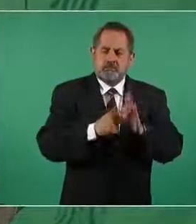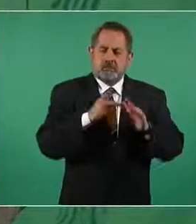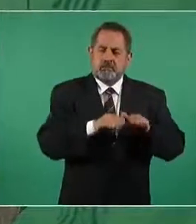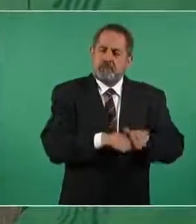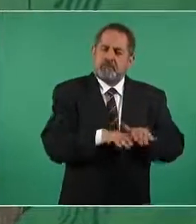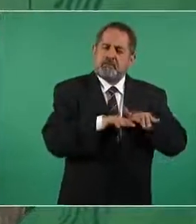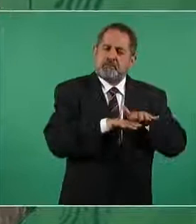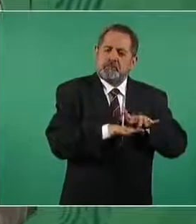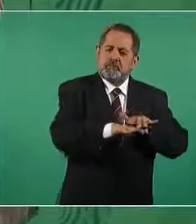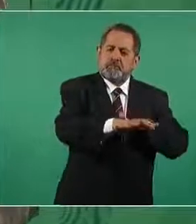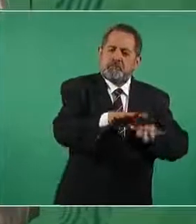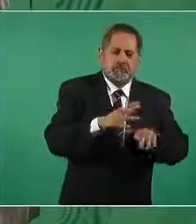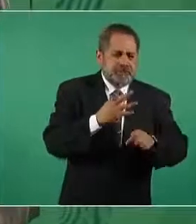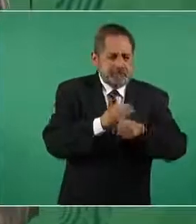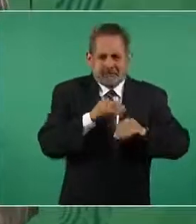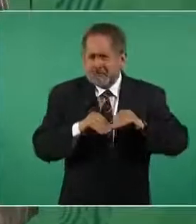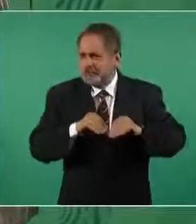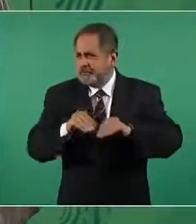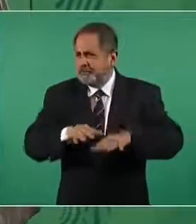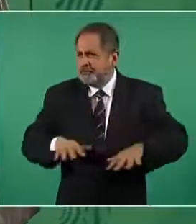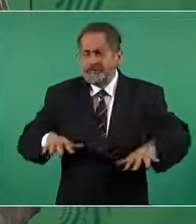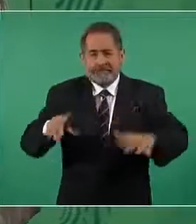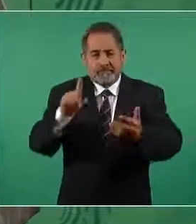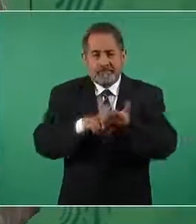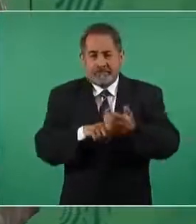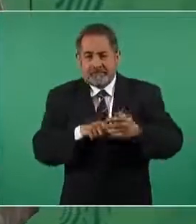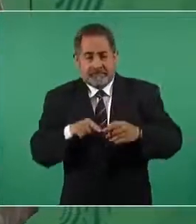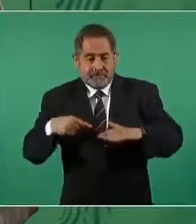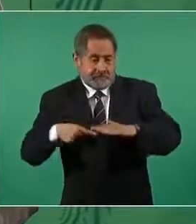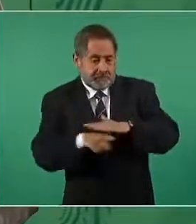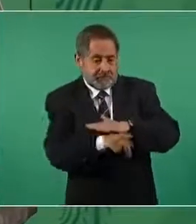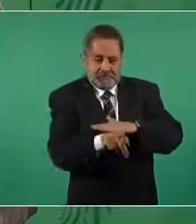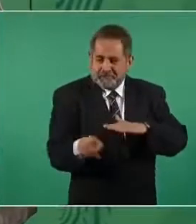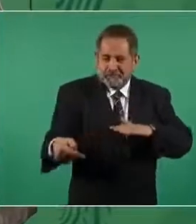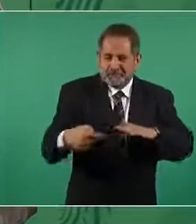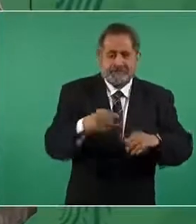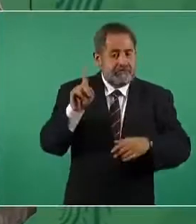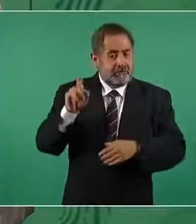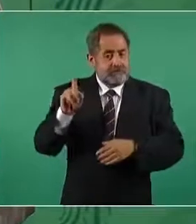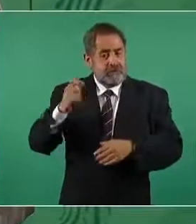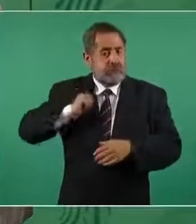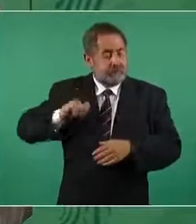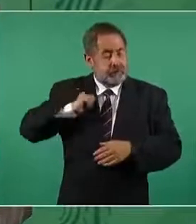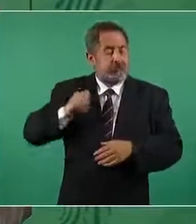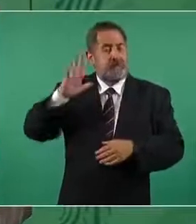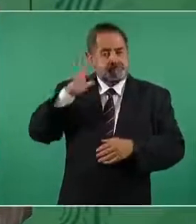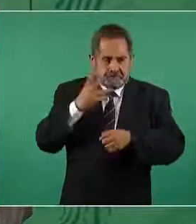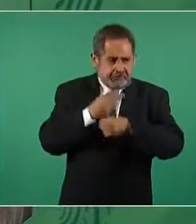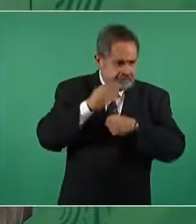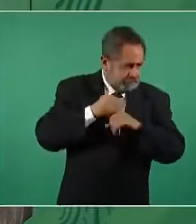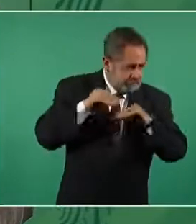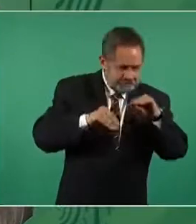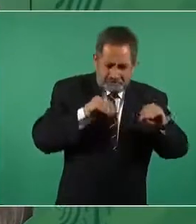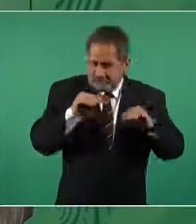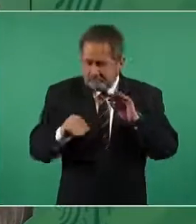todo el sistema hidráulico que existía es un proyecto